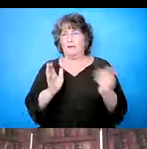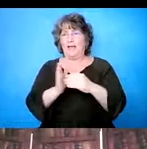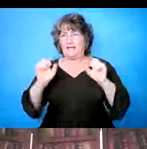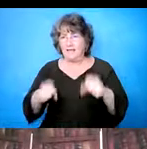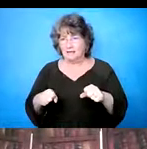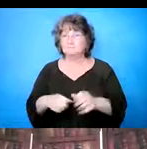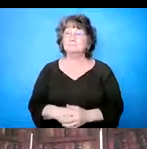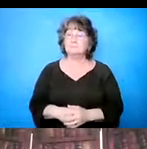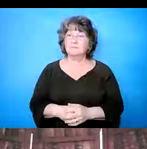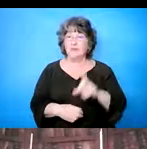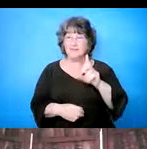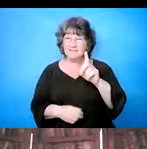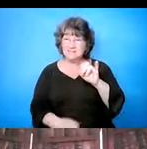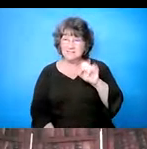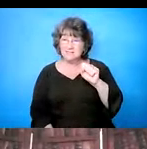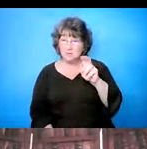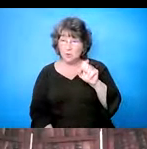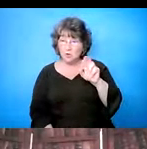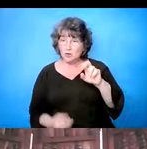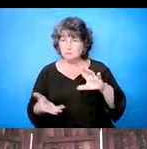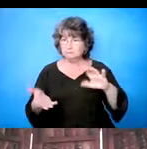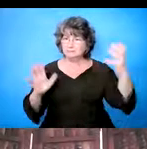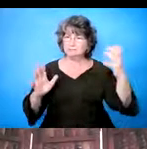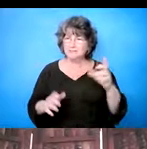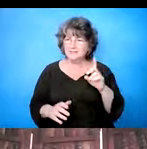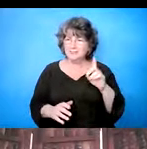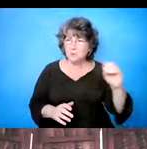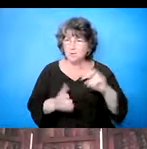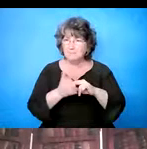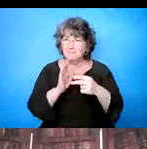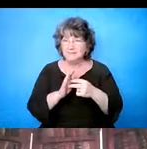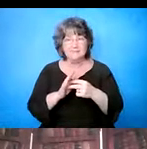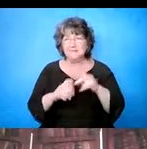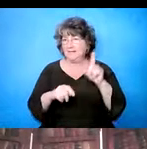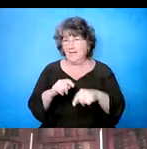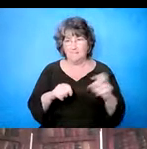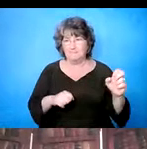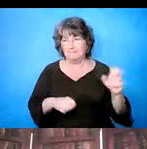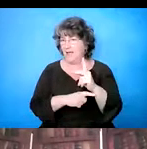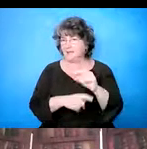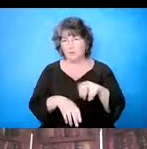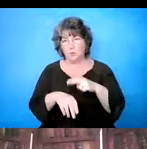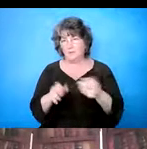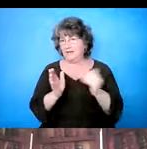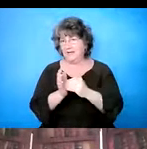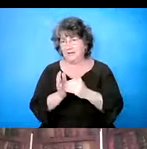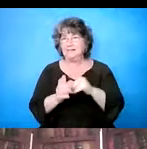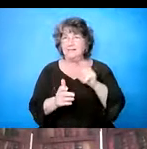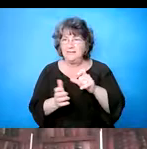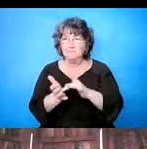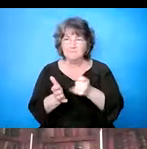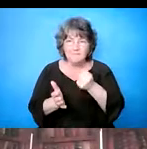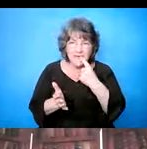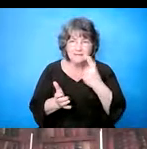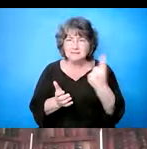pueden seguir adelante solo. Van a necesitar medicamento o, o una combinación de medicamento y terapia. Eso